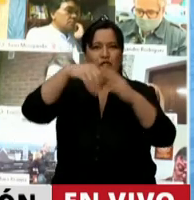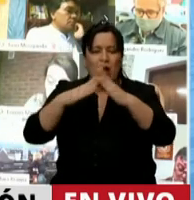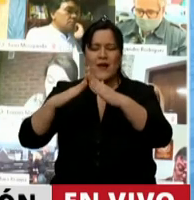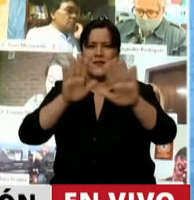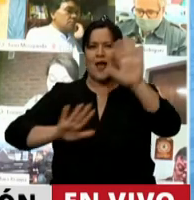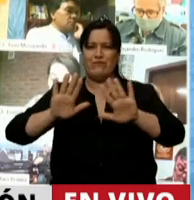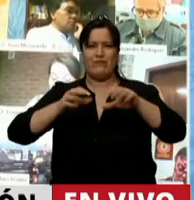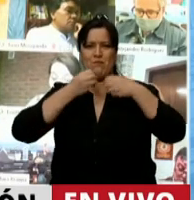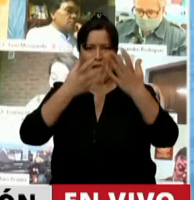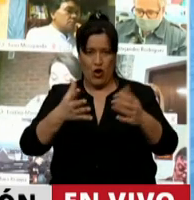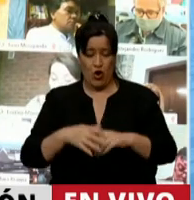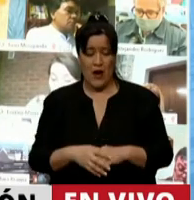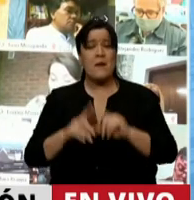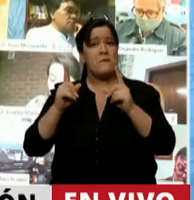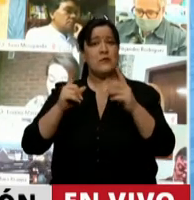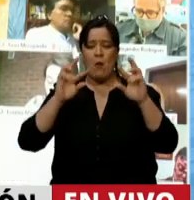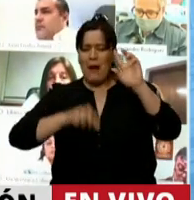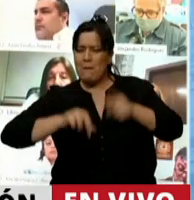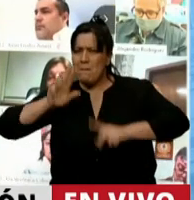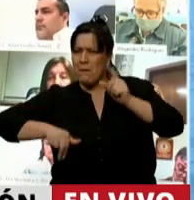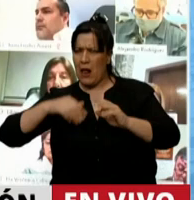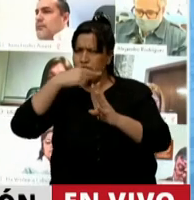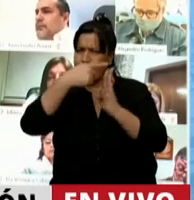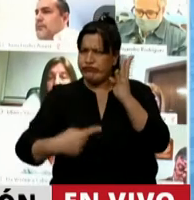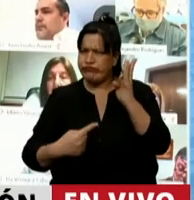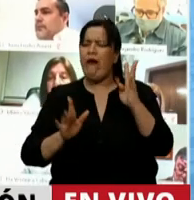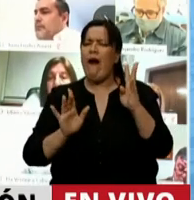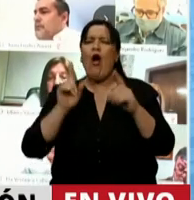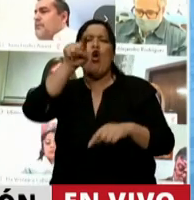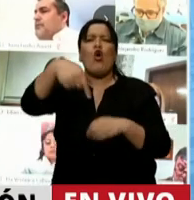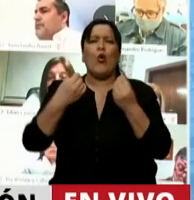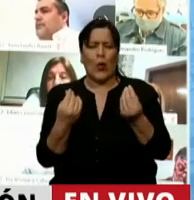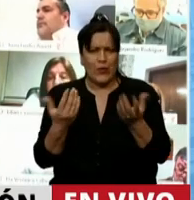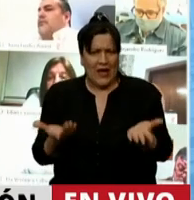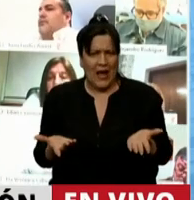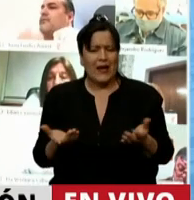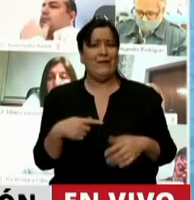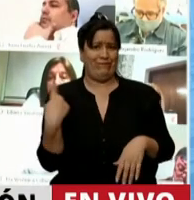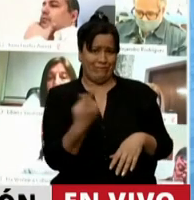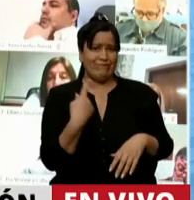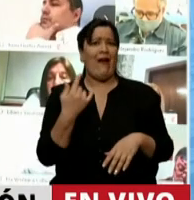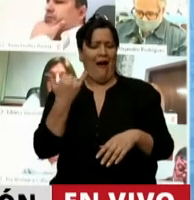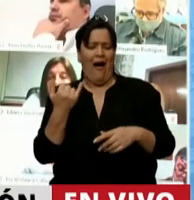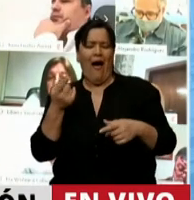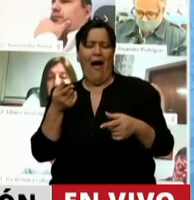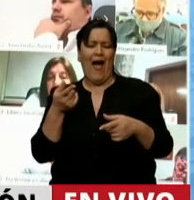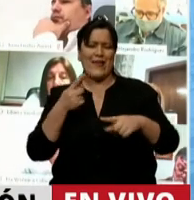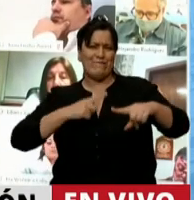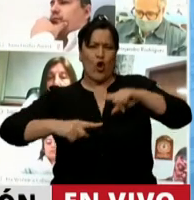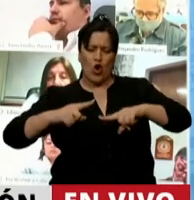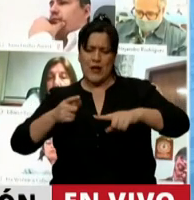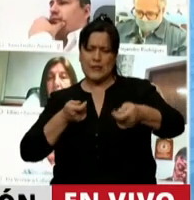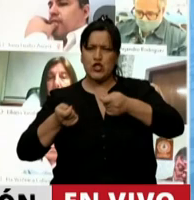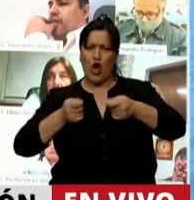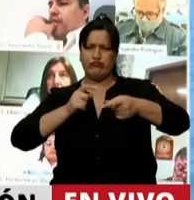Las políticas, estas políticas tienen origen y lógica en una cuestión de coordinación. Obviamente que